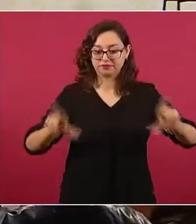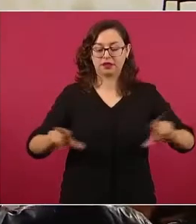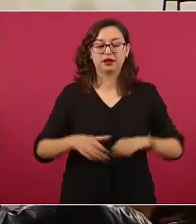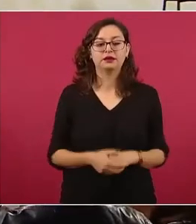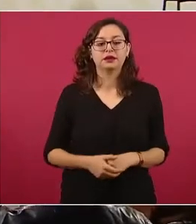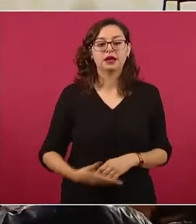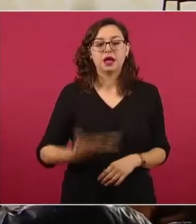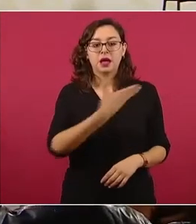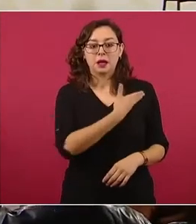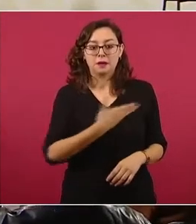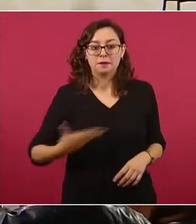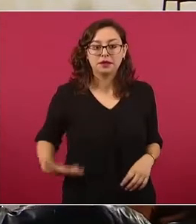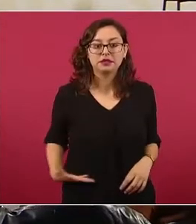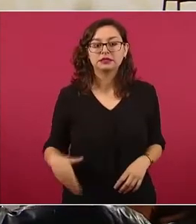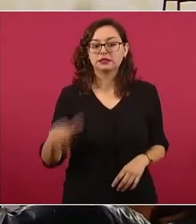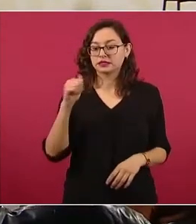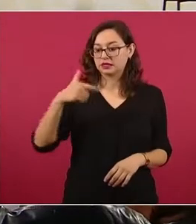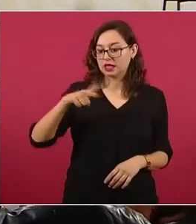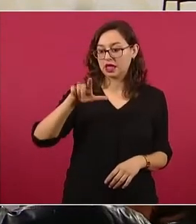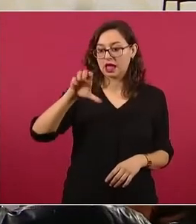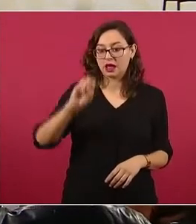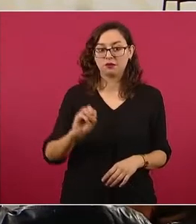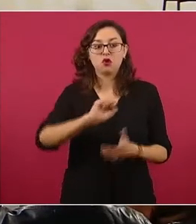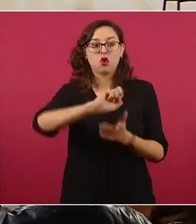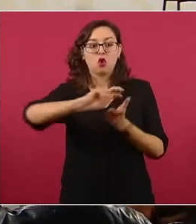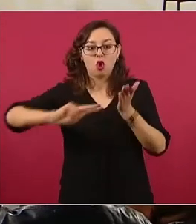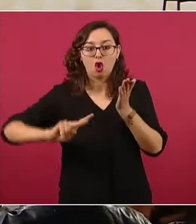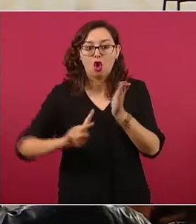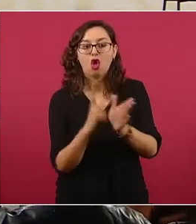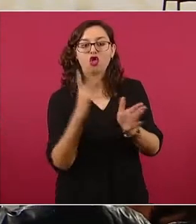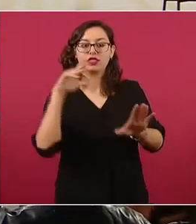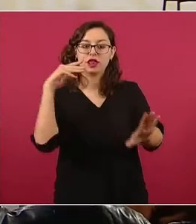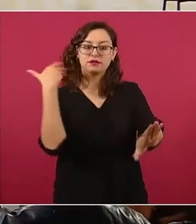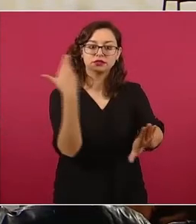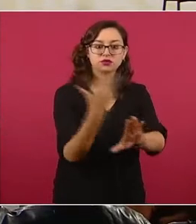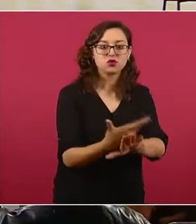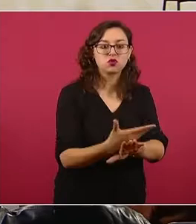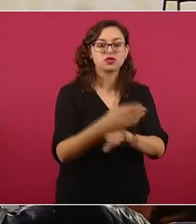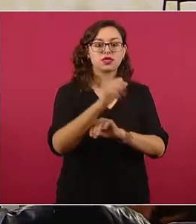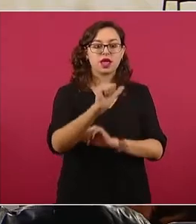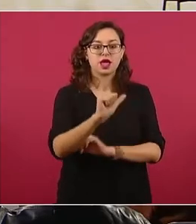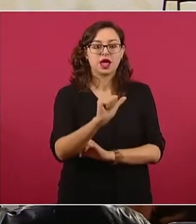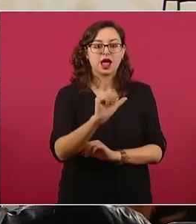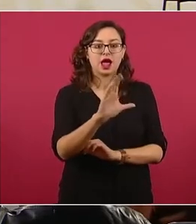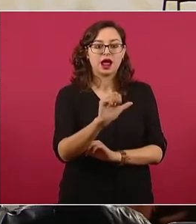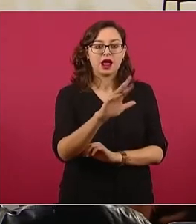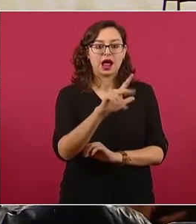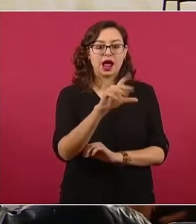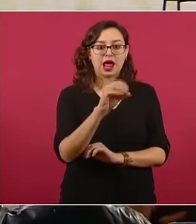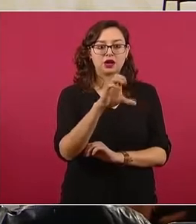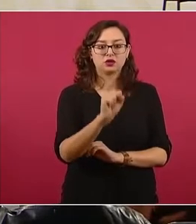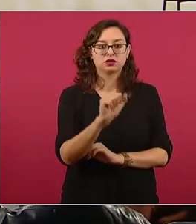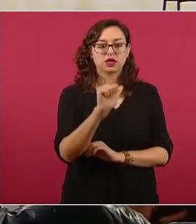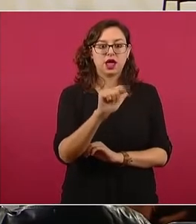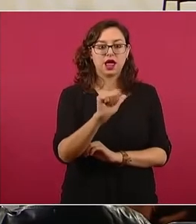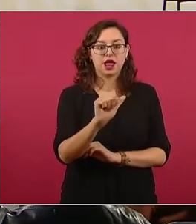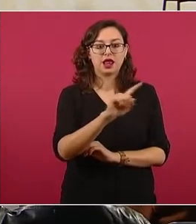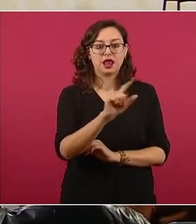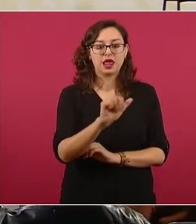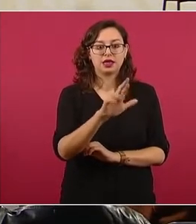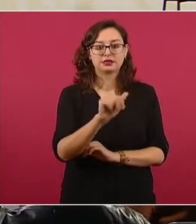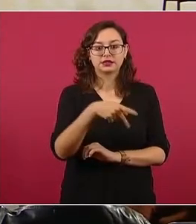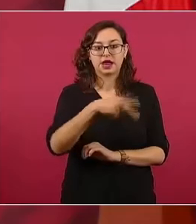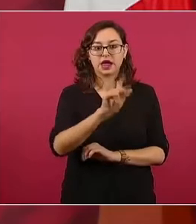Obrador exhibió ayer otro video con la imagen del publicista Carlos Alasraqui, a quien ha criticado por su origen judío.